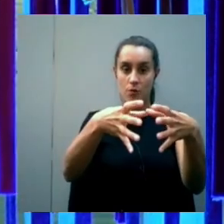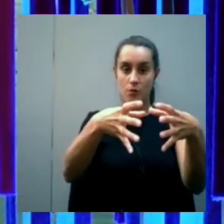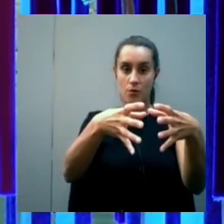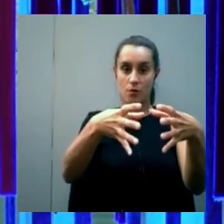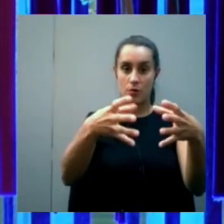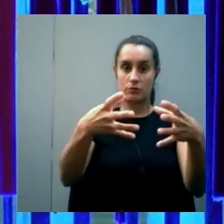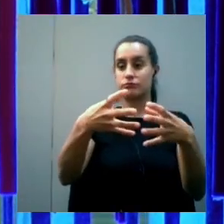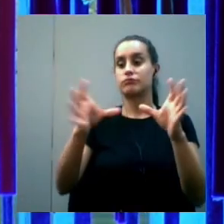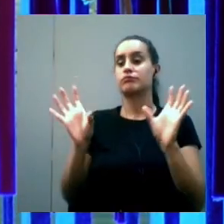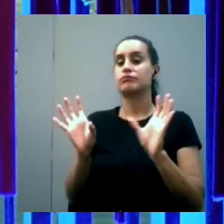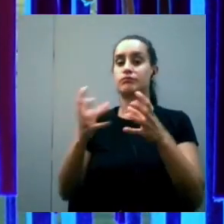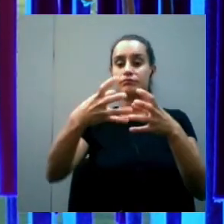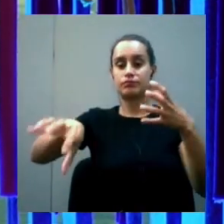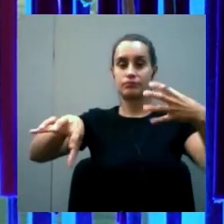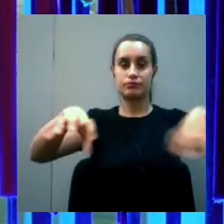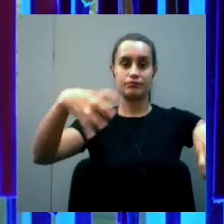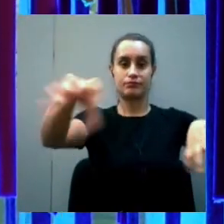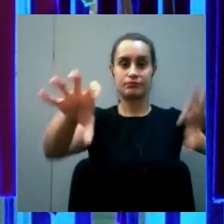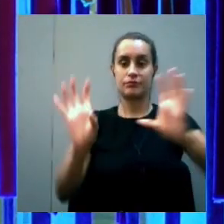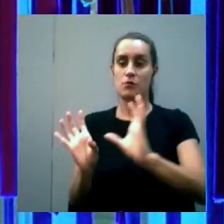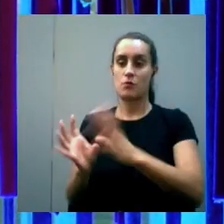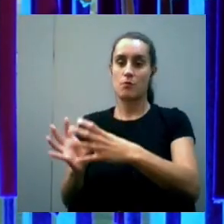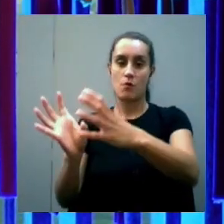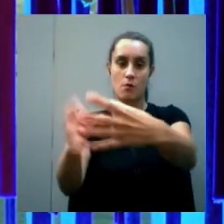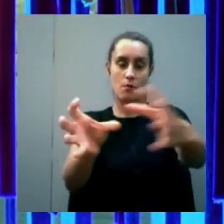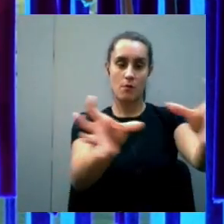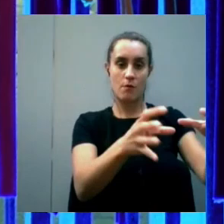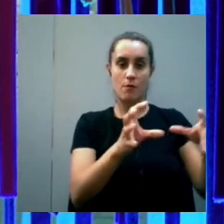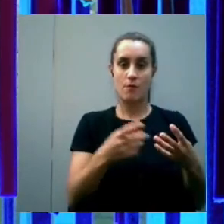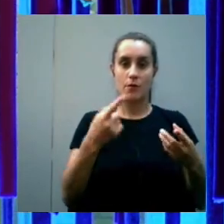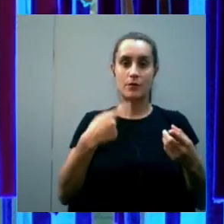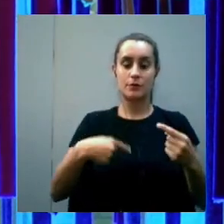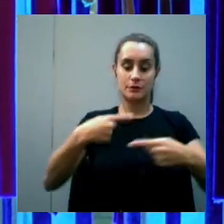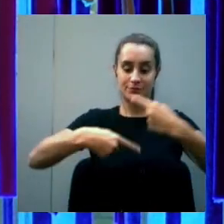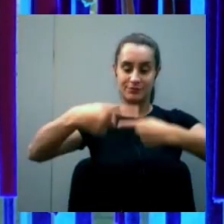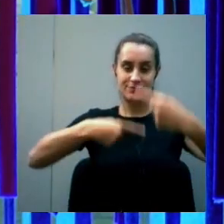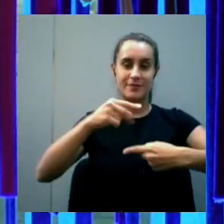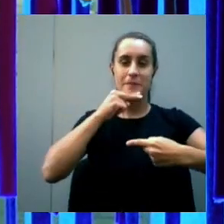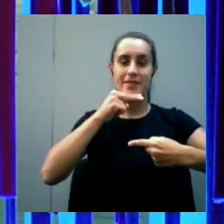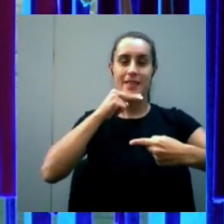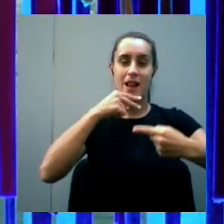grupos y se les propone con una hoja de aluminio y con un tachito con agua